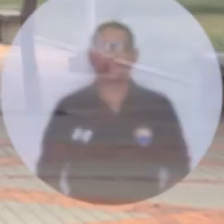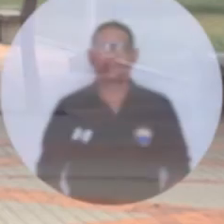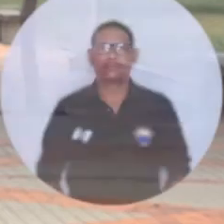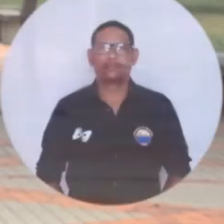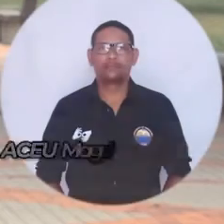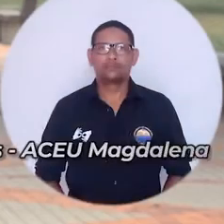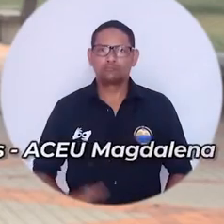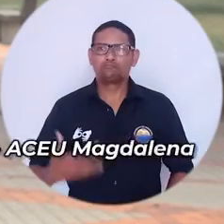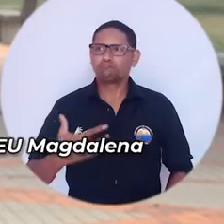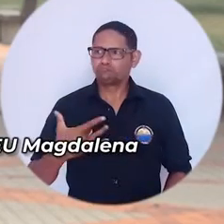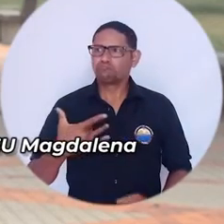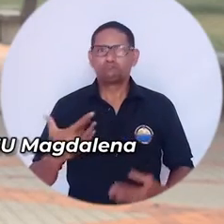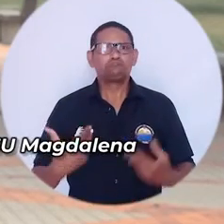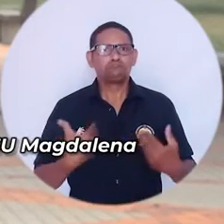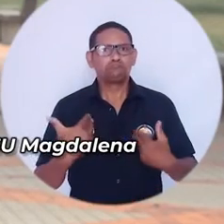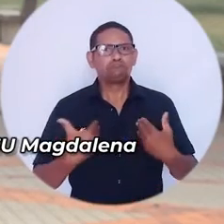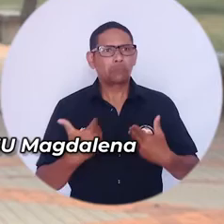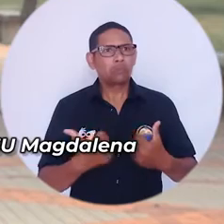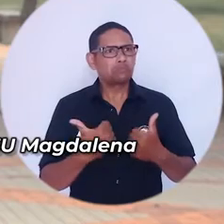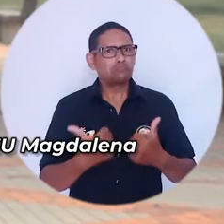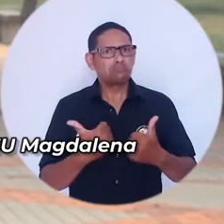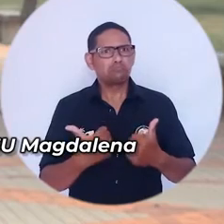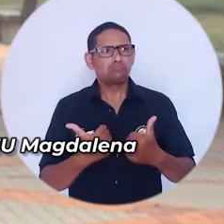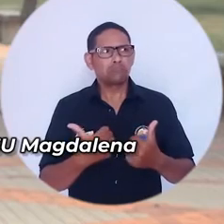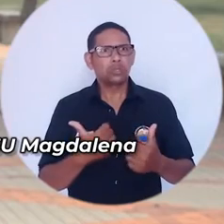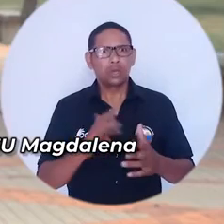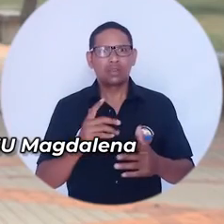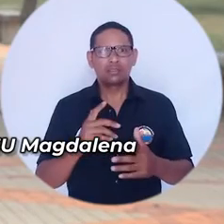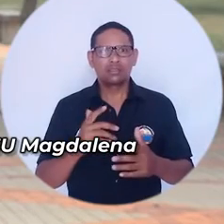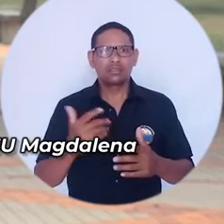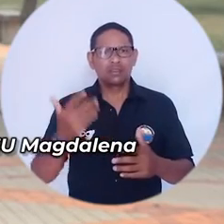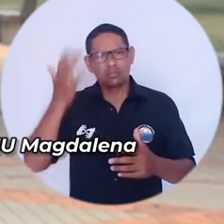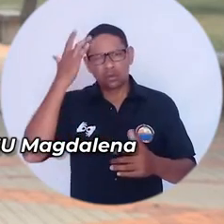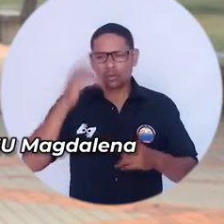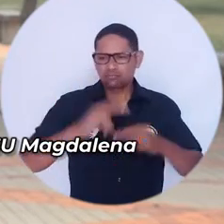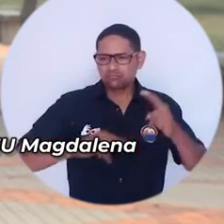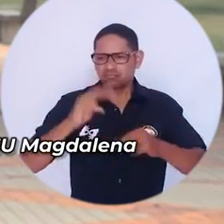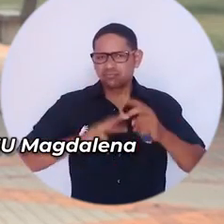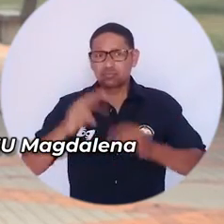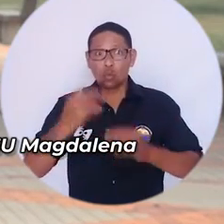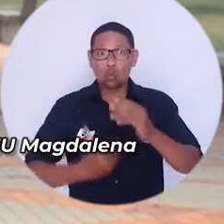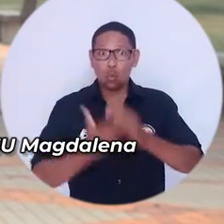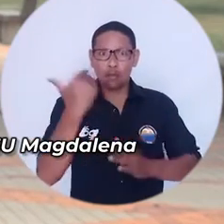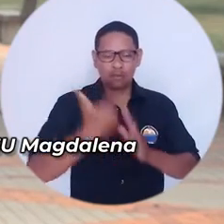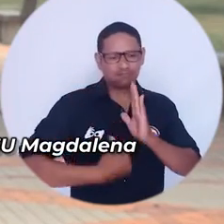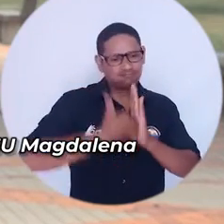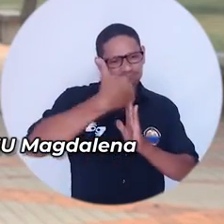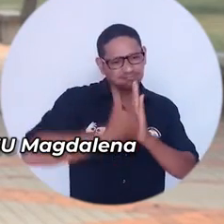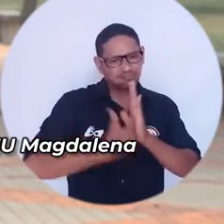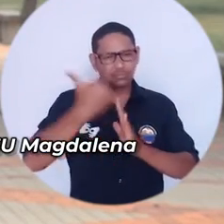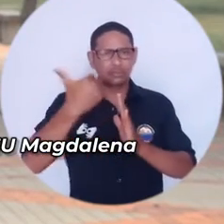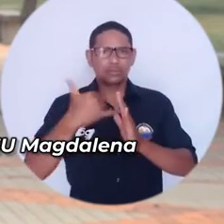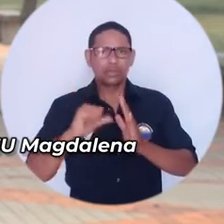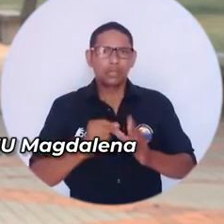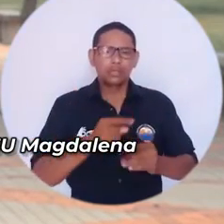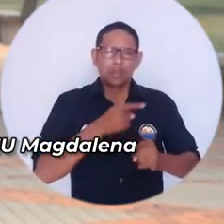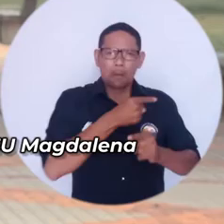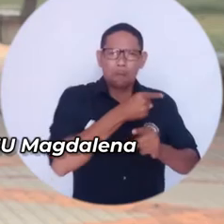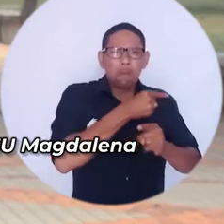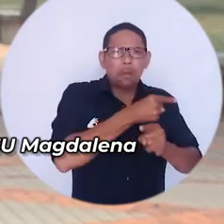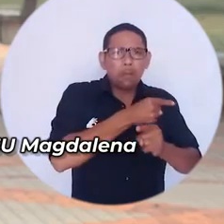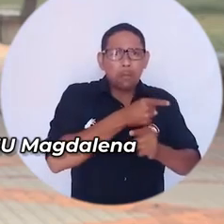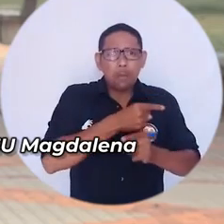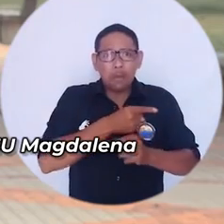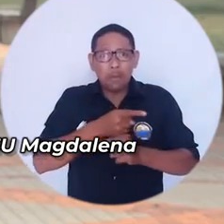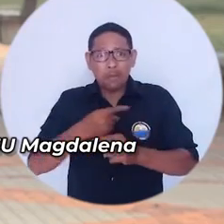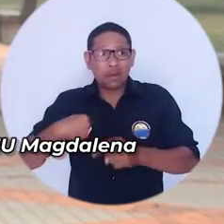Nos sentimos muy satisfechos en la construcción de este nuevo pliego, ya que se llevaron a cabalidad muchas de